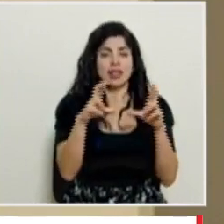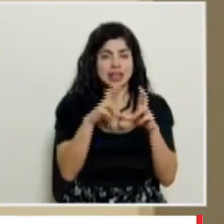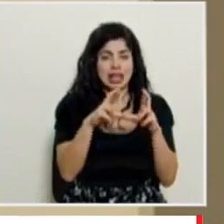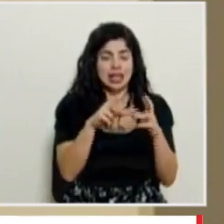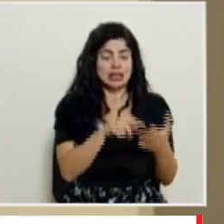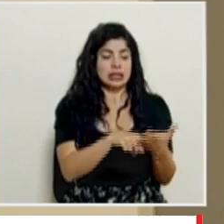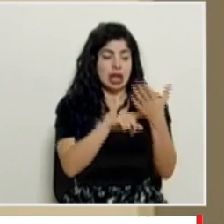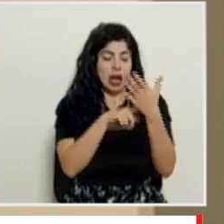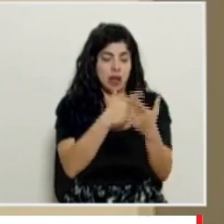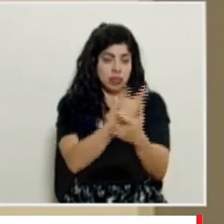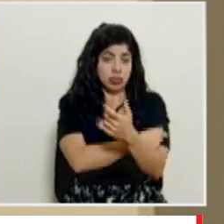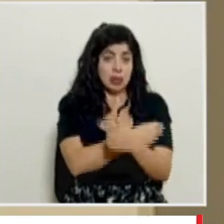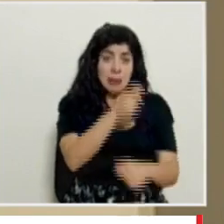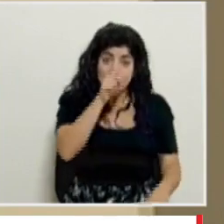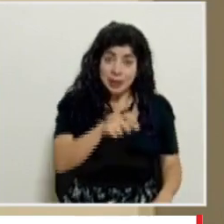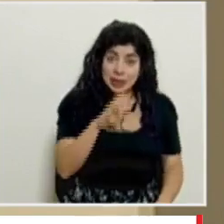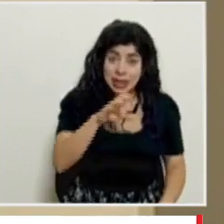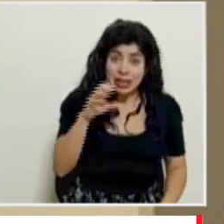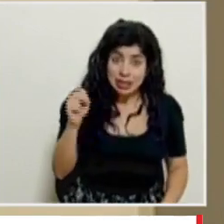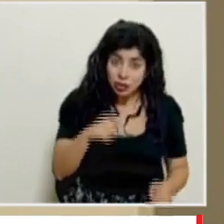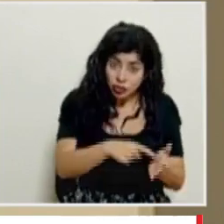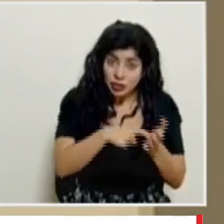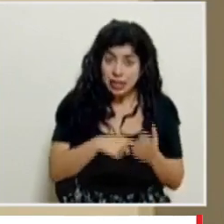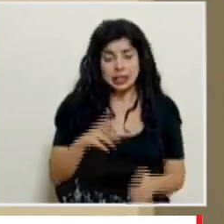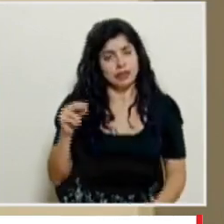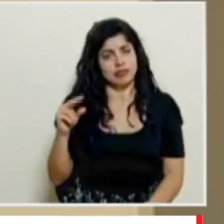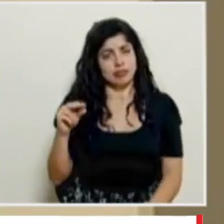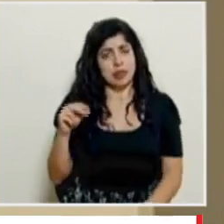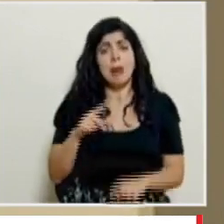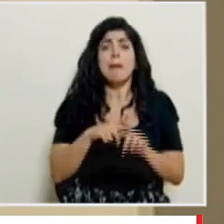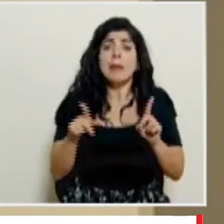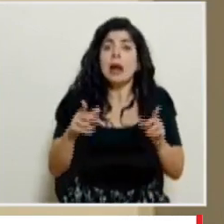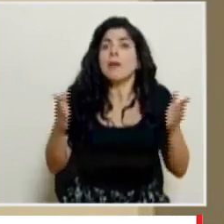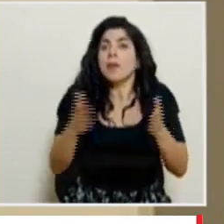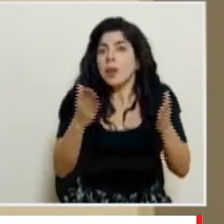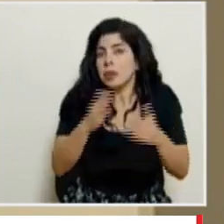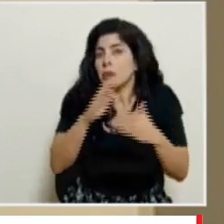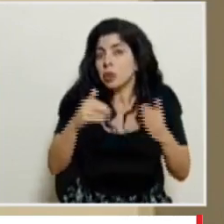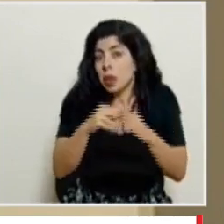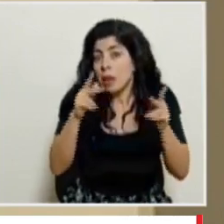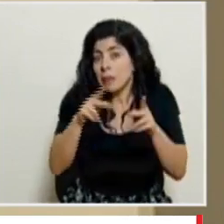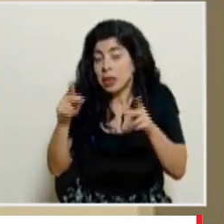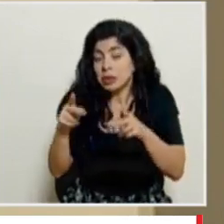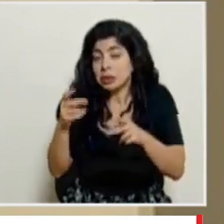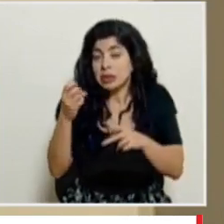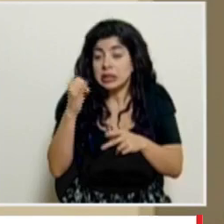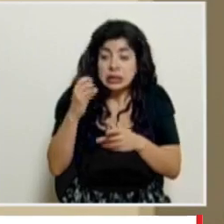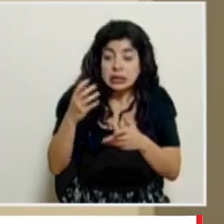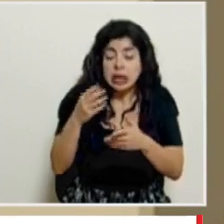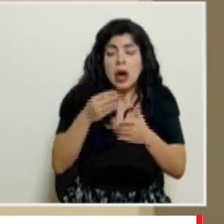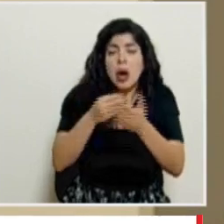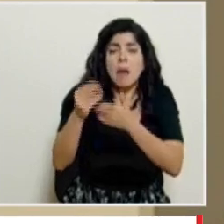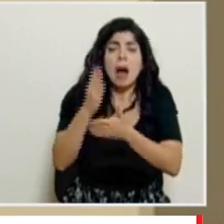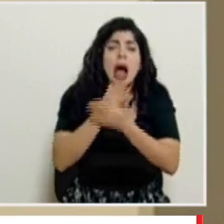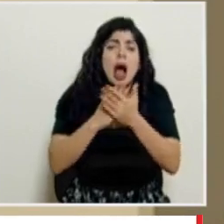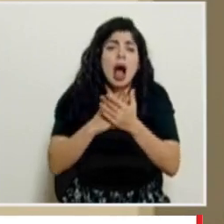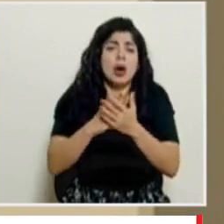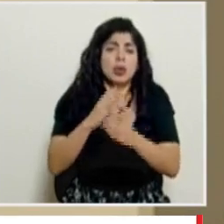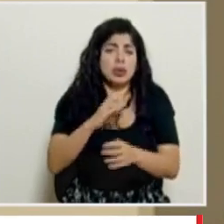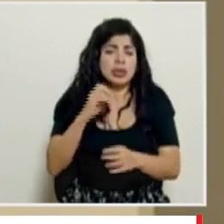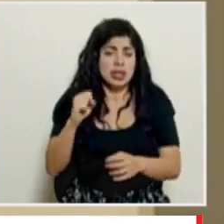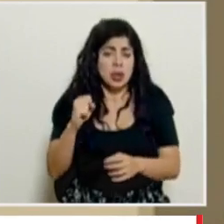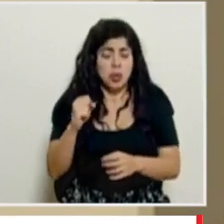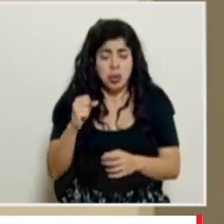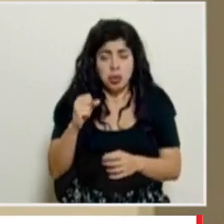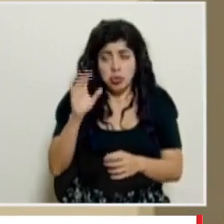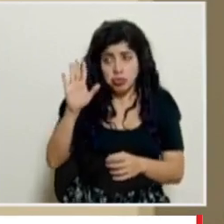el estar asegurado no es un requisito pero obviamente instamos a todas las personas a que adquieran algún tipo de seguro ya sea o por el estado o